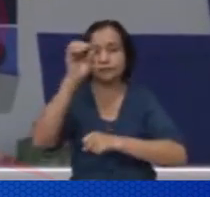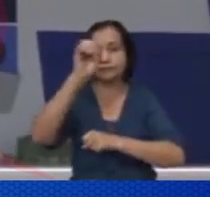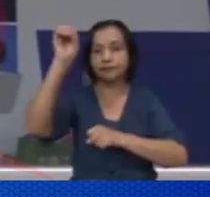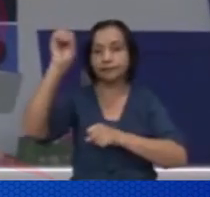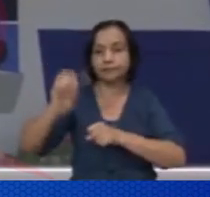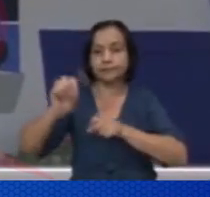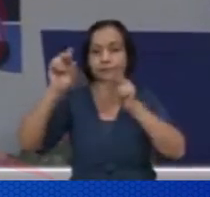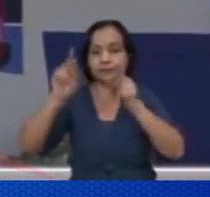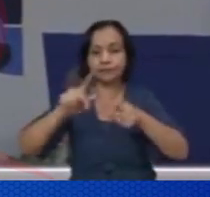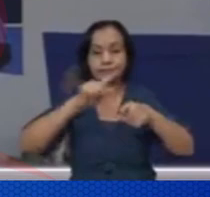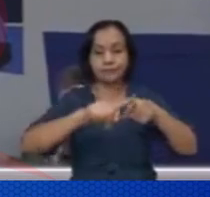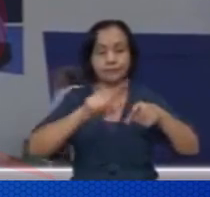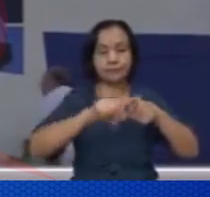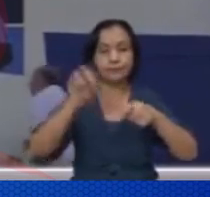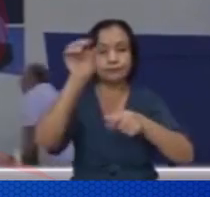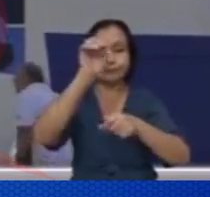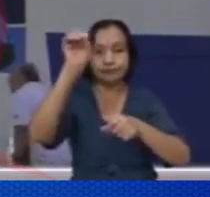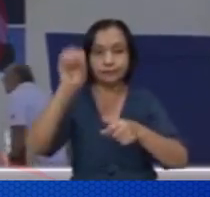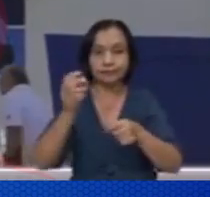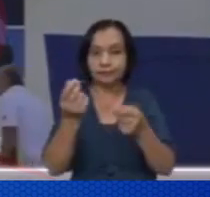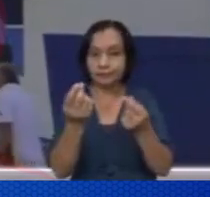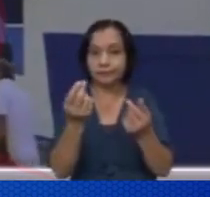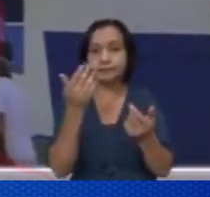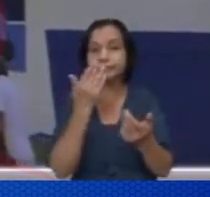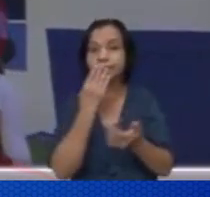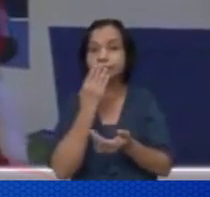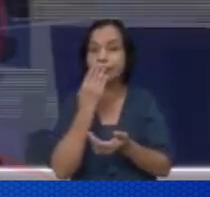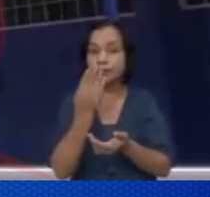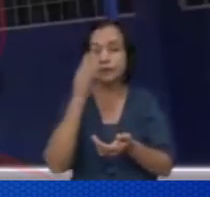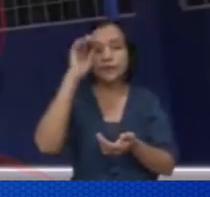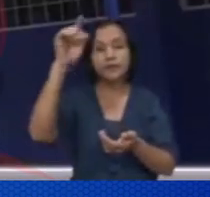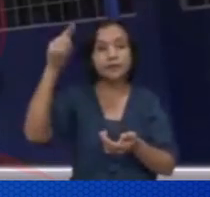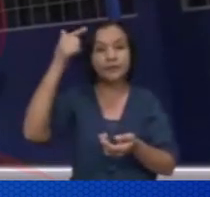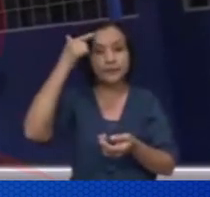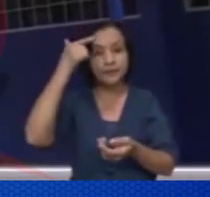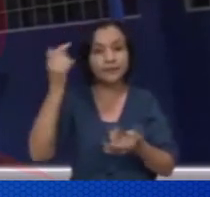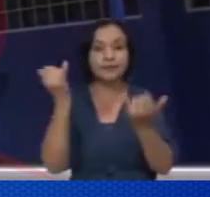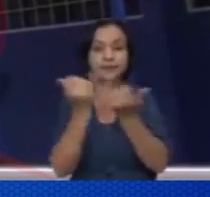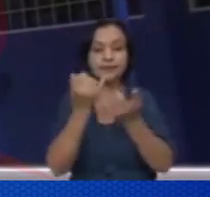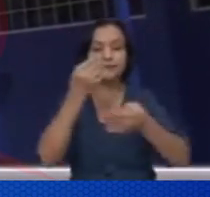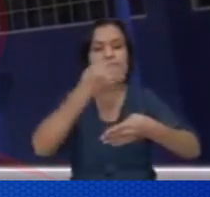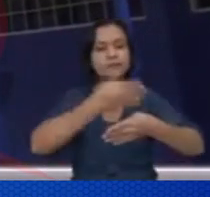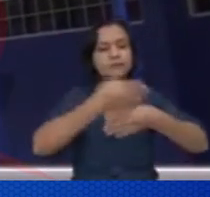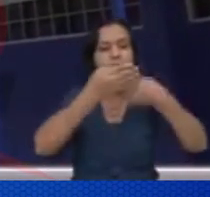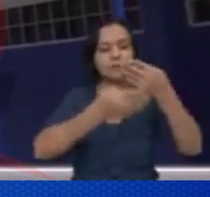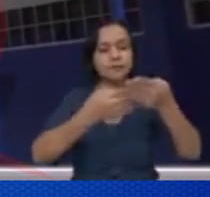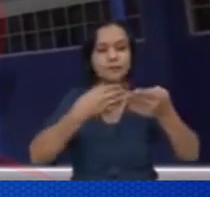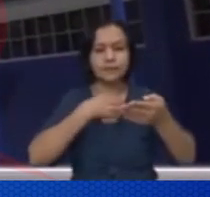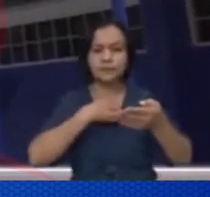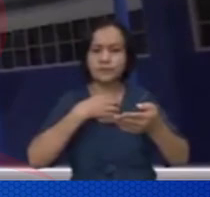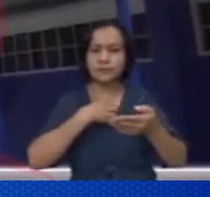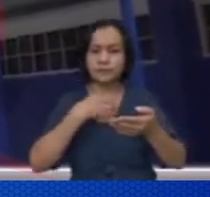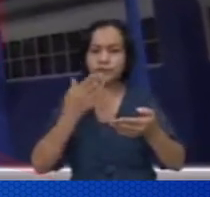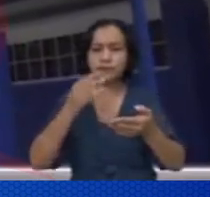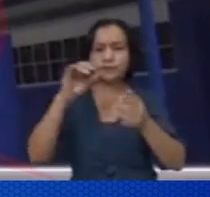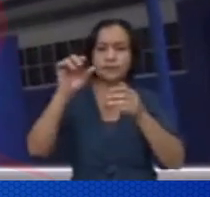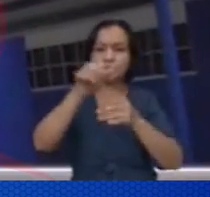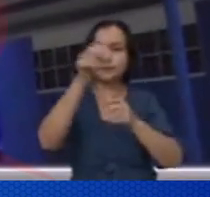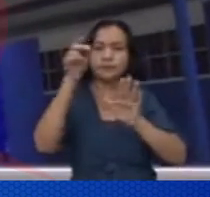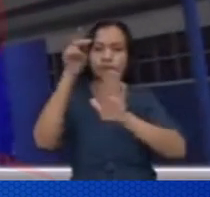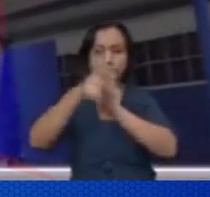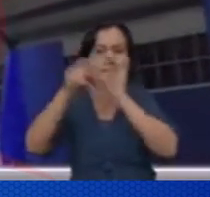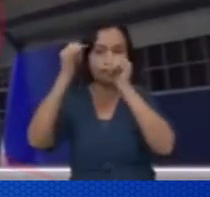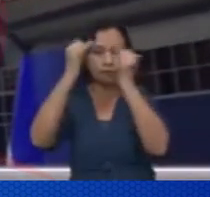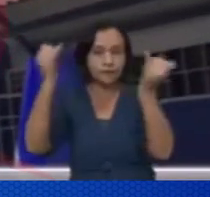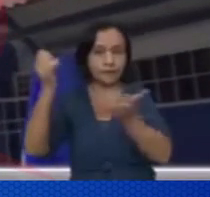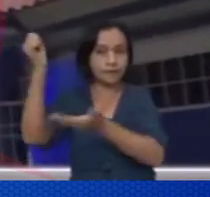249 que ya hemos atendido, con una inversión de 288 millones de Córdobas. Y estamos actualmente ahorita en ejecución